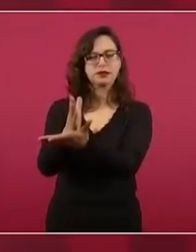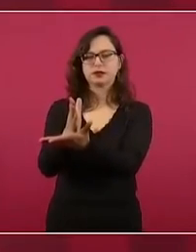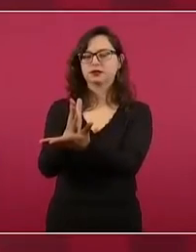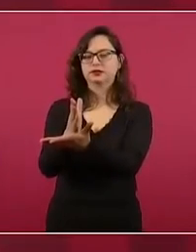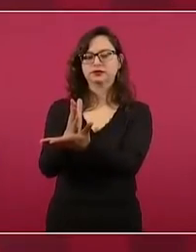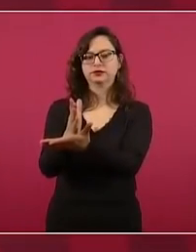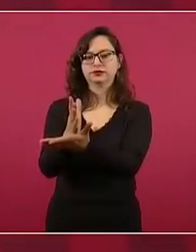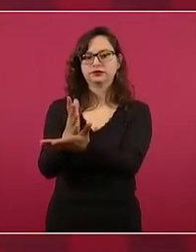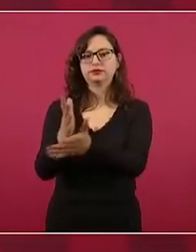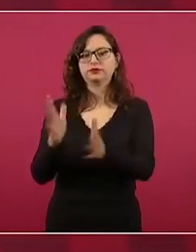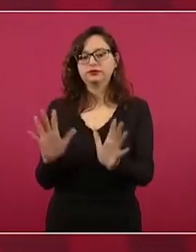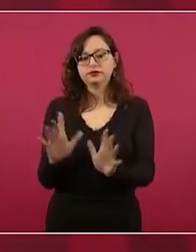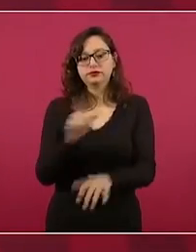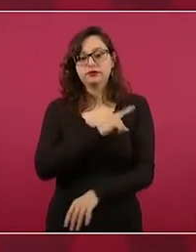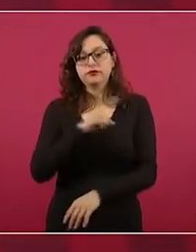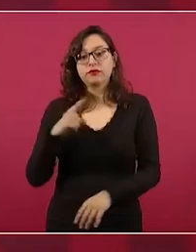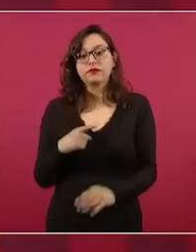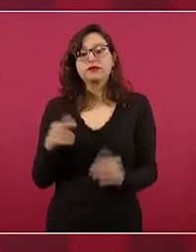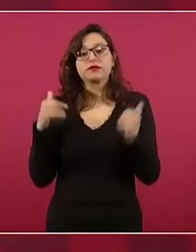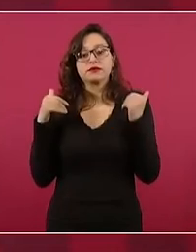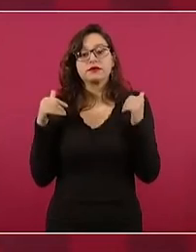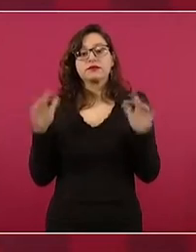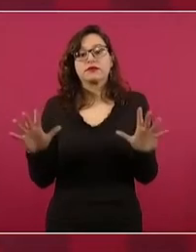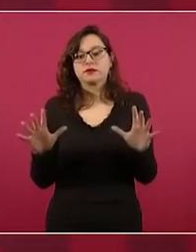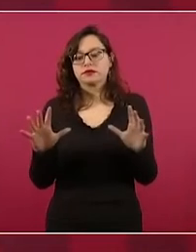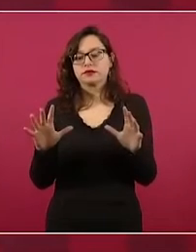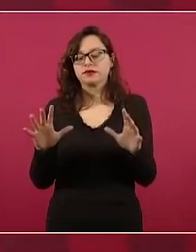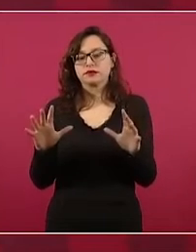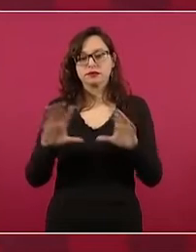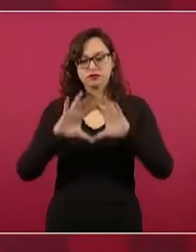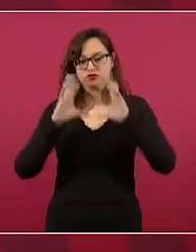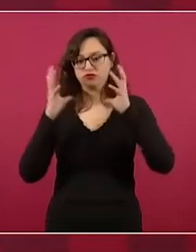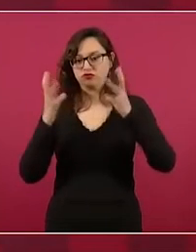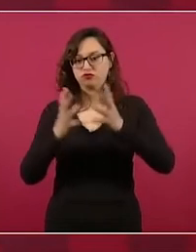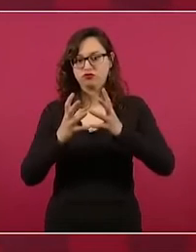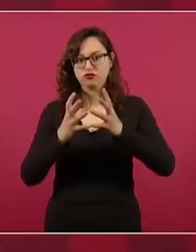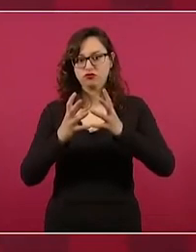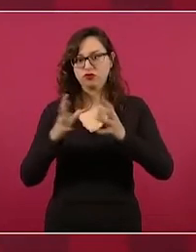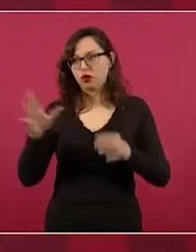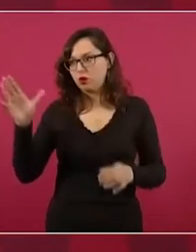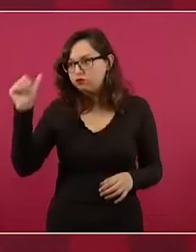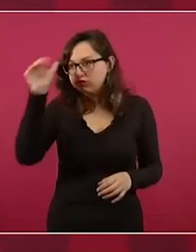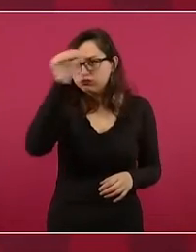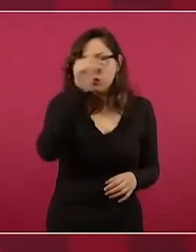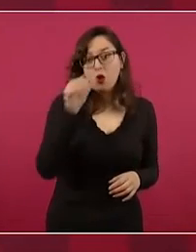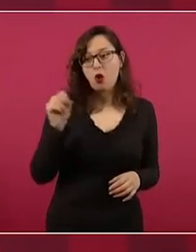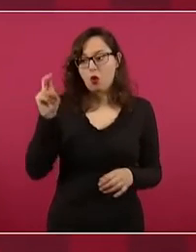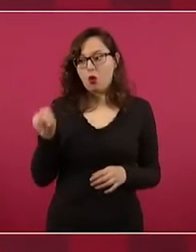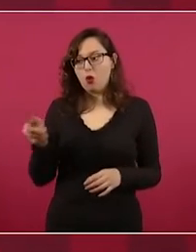y que en cinco años, esto lo podría hacer la ONU,